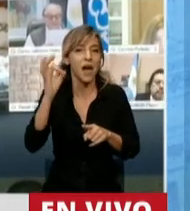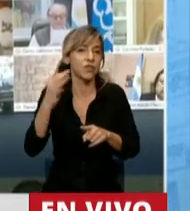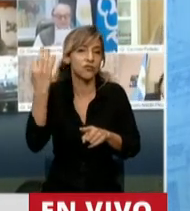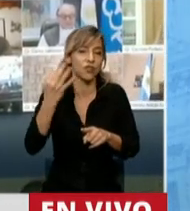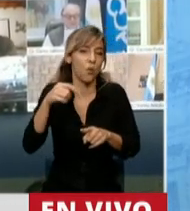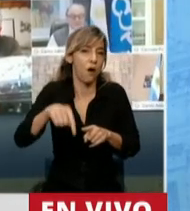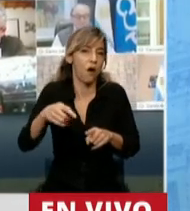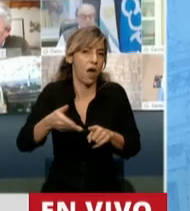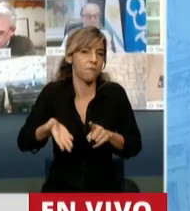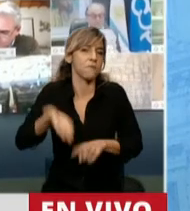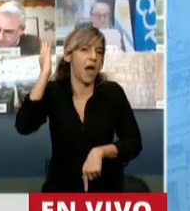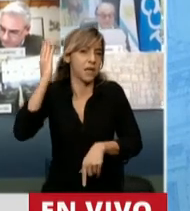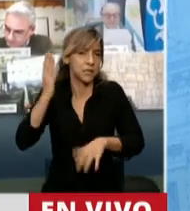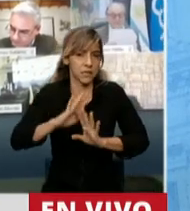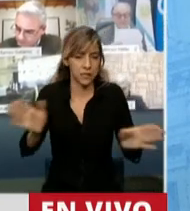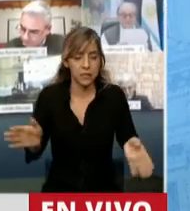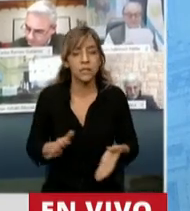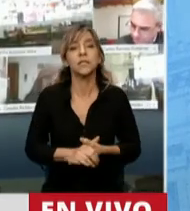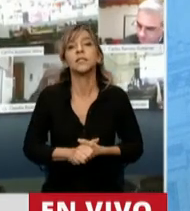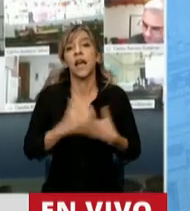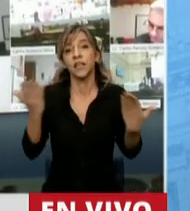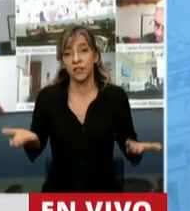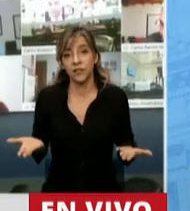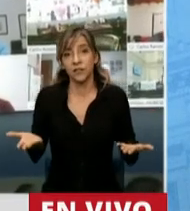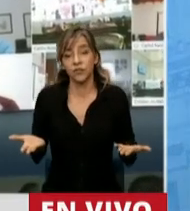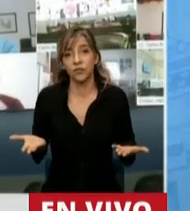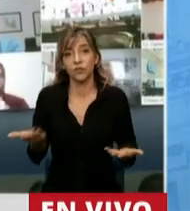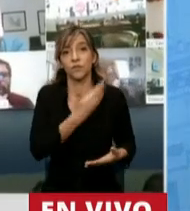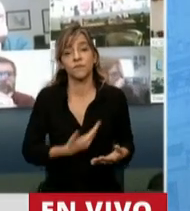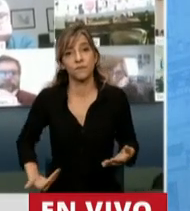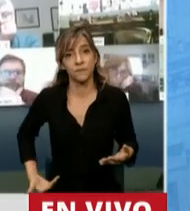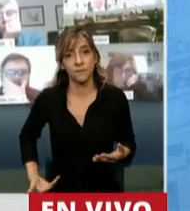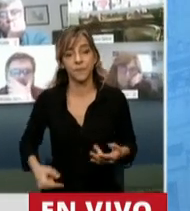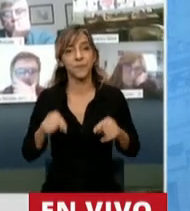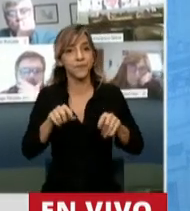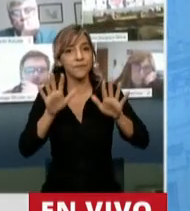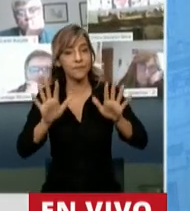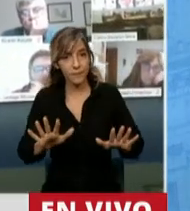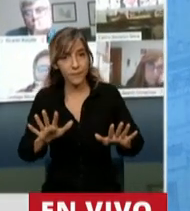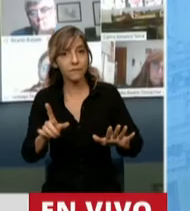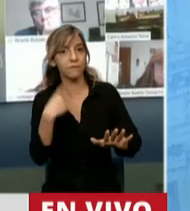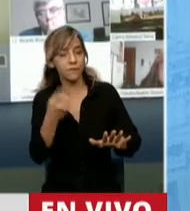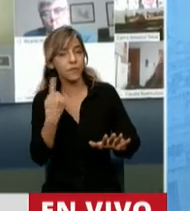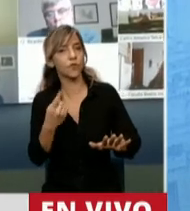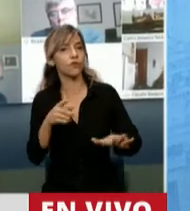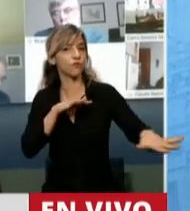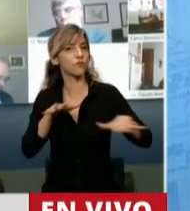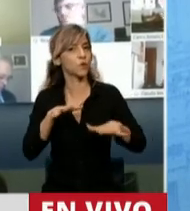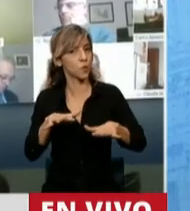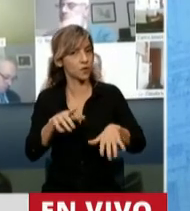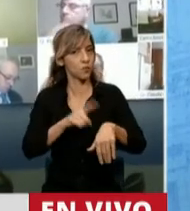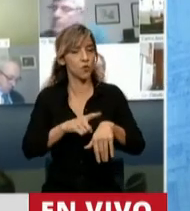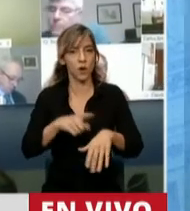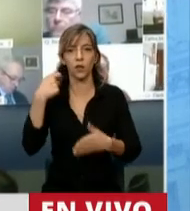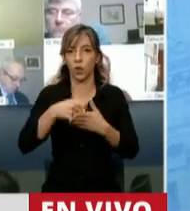millones de pesos. Señor Presidente, así llegamos a esta situación del tema de la moratoria, de